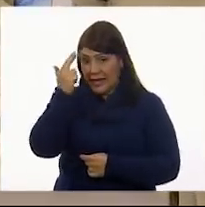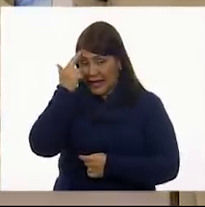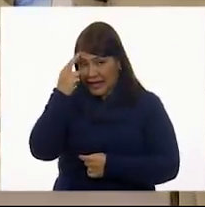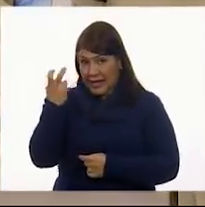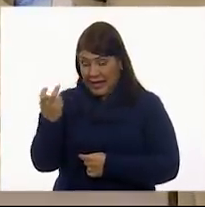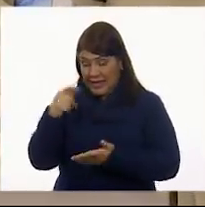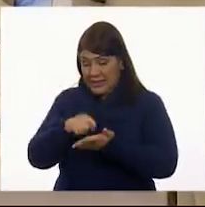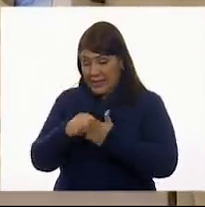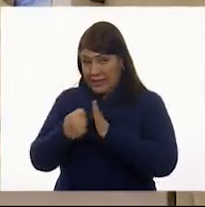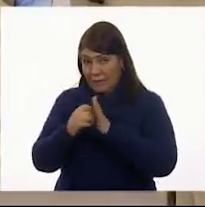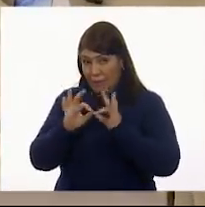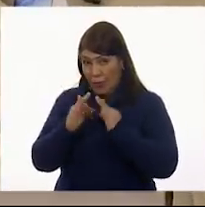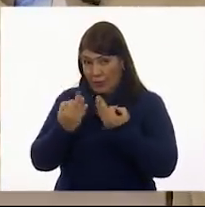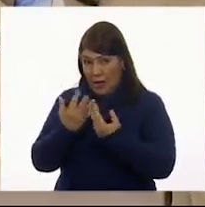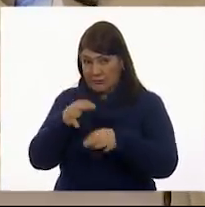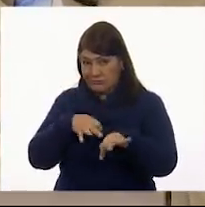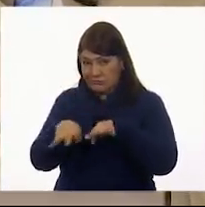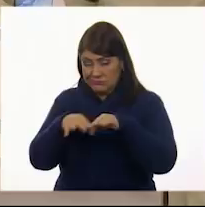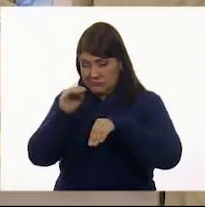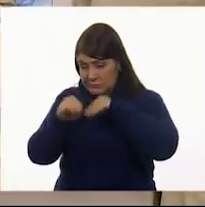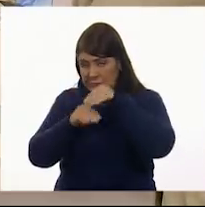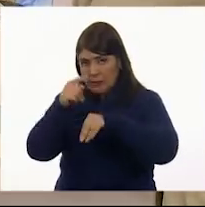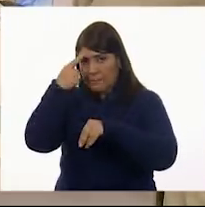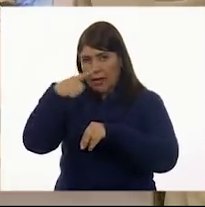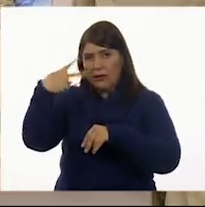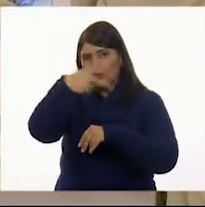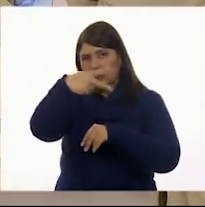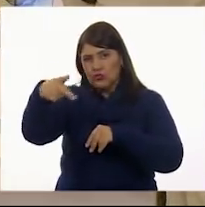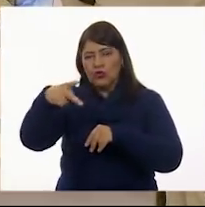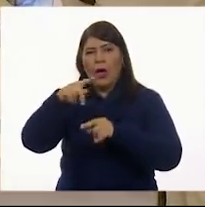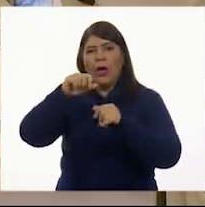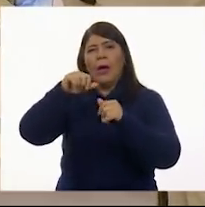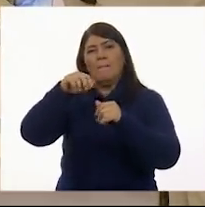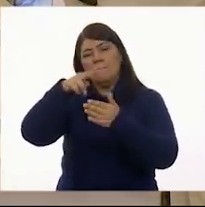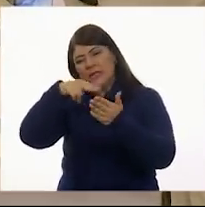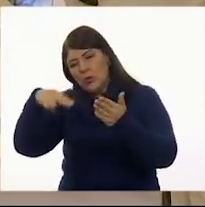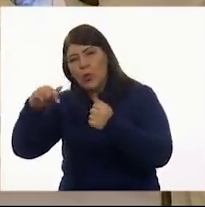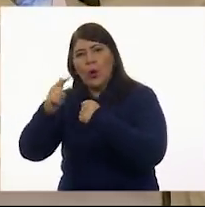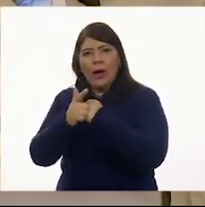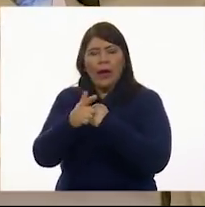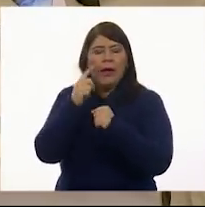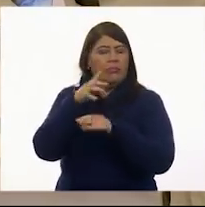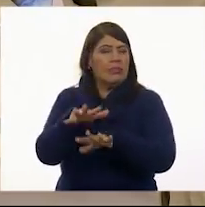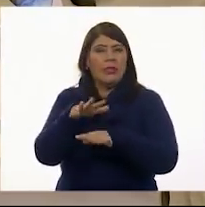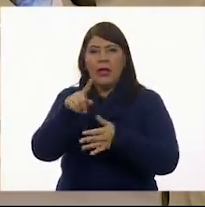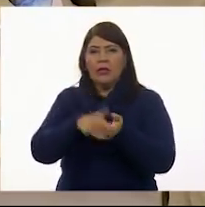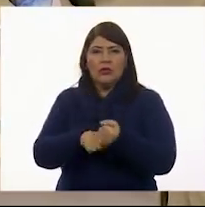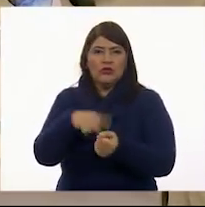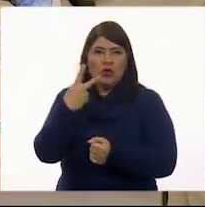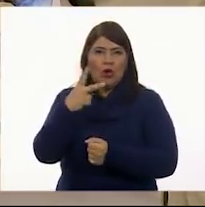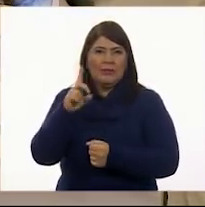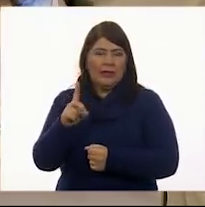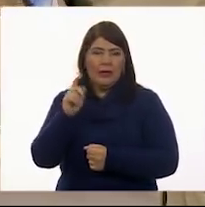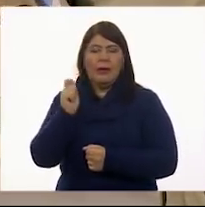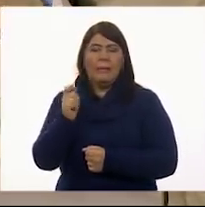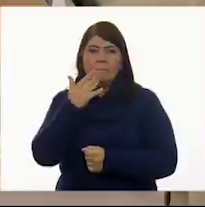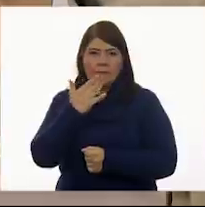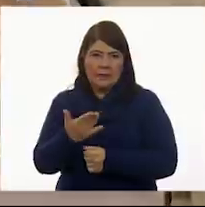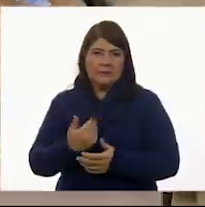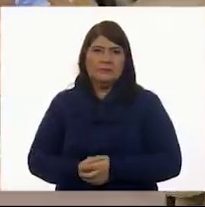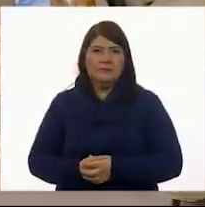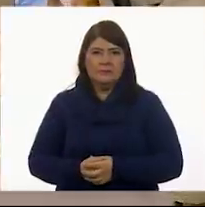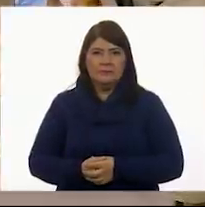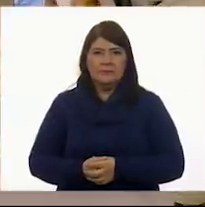técnica es muy importante para que sus obras bidimensionales queden geniales. Así lo hacemos